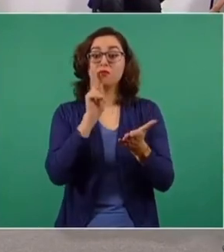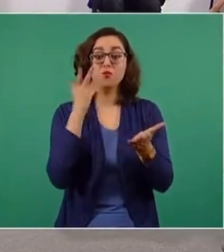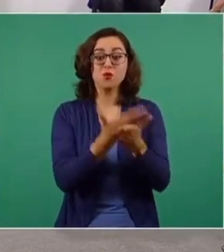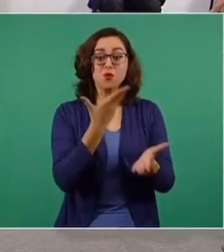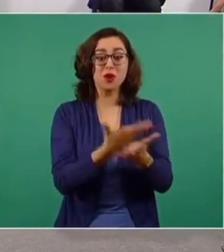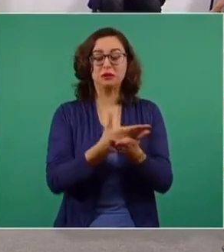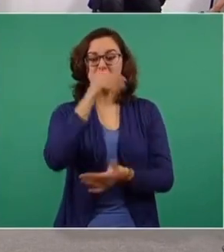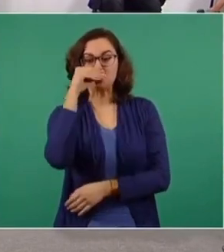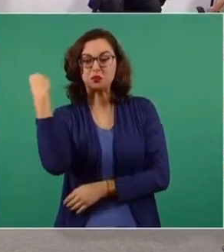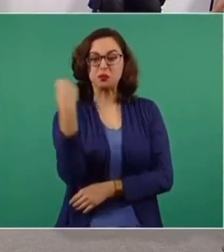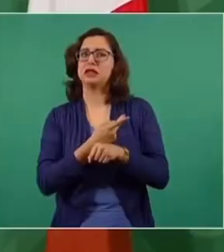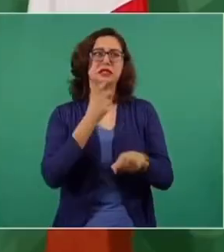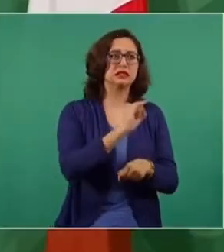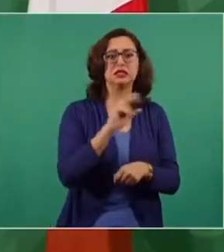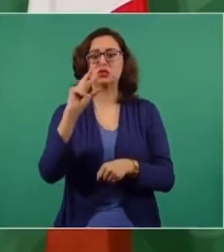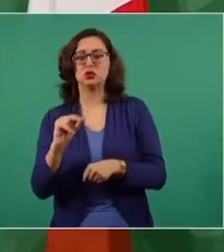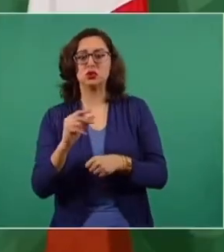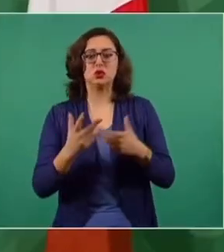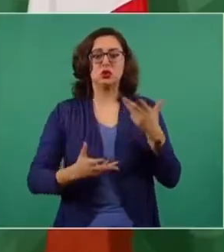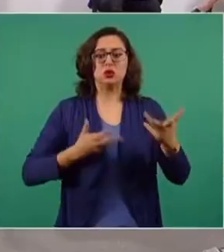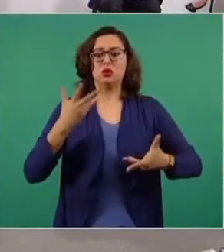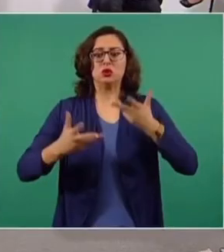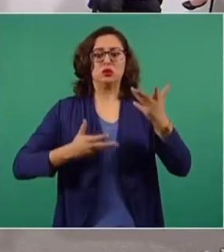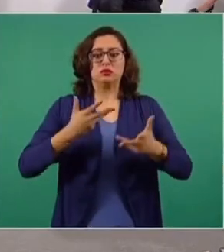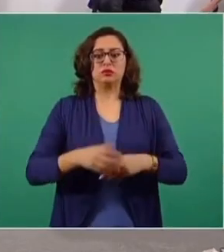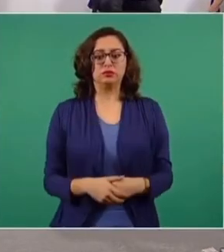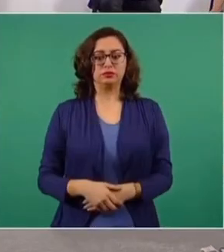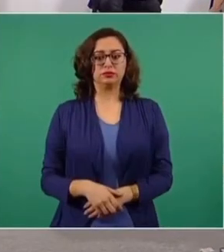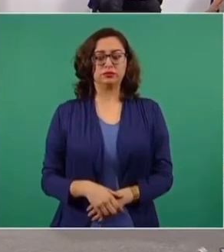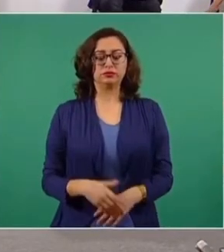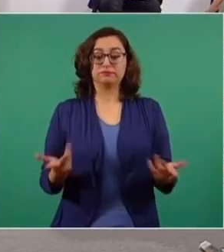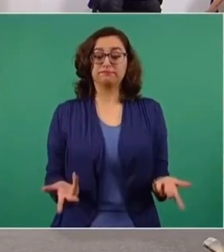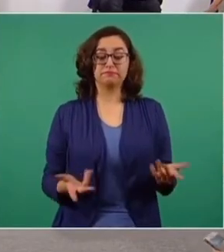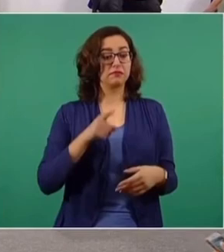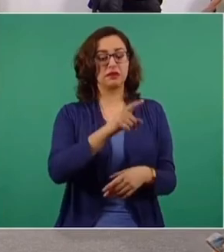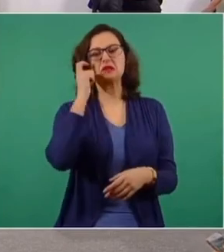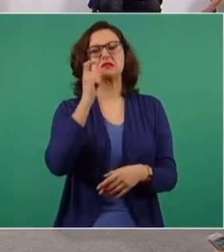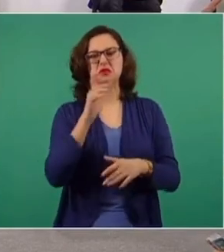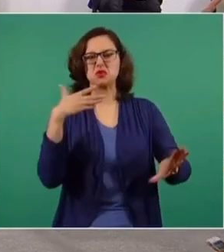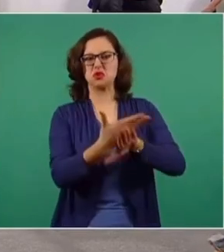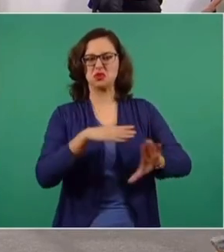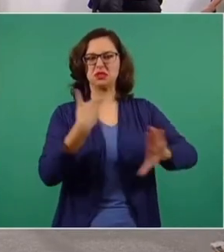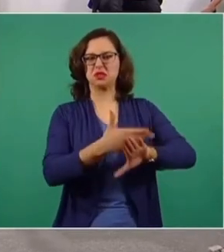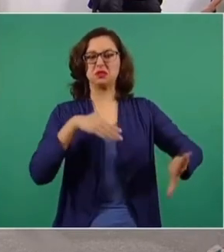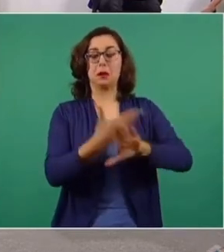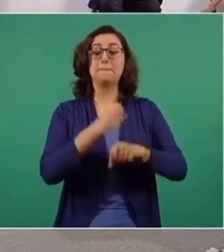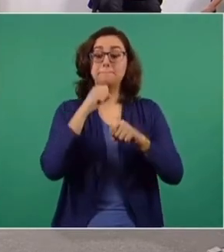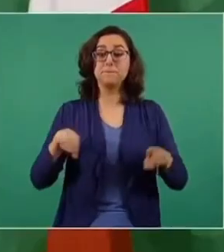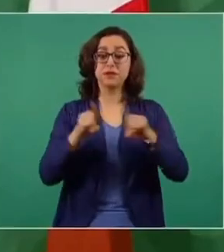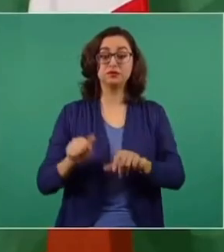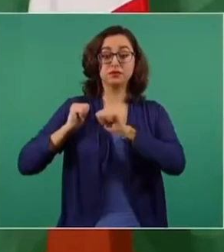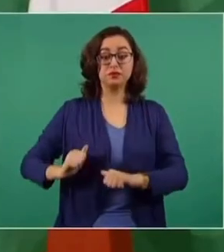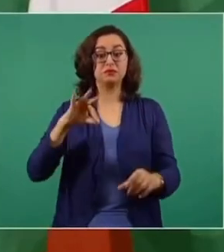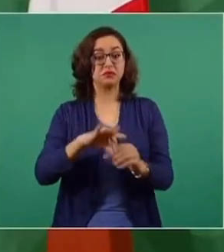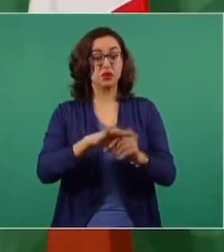Echada a andar por el conservadurismo. Queriendo, este, descarrilarnos en Guerrero. Bueno, hasta la autoridad electoral.